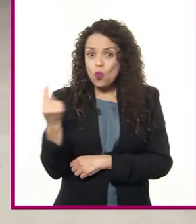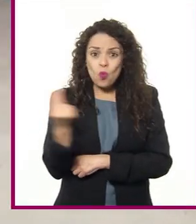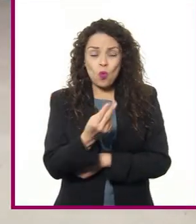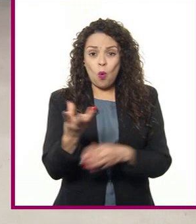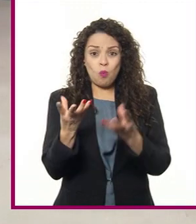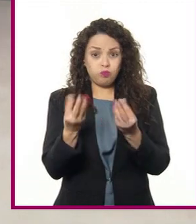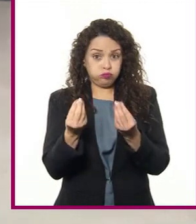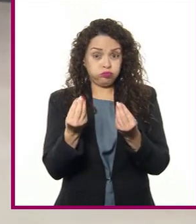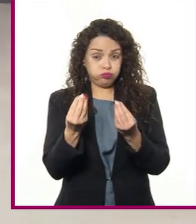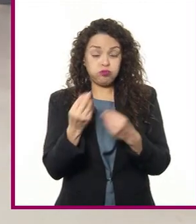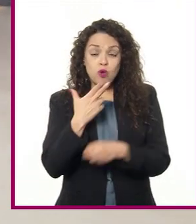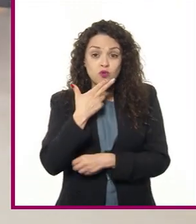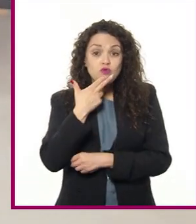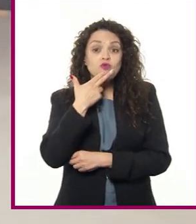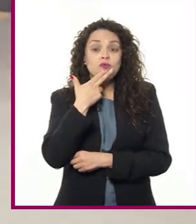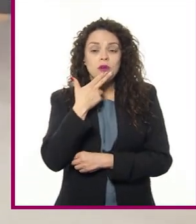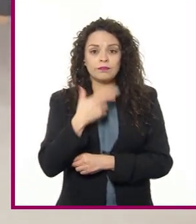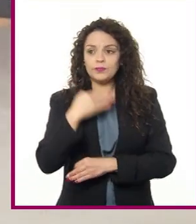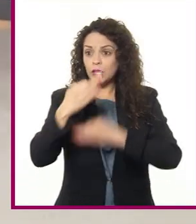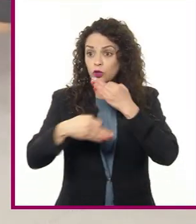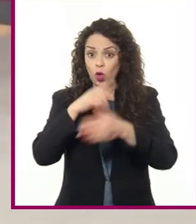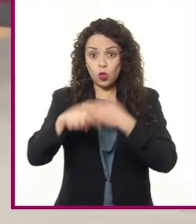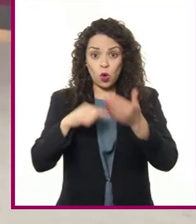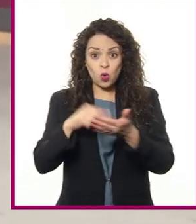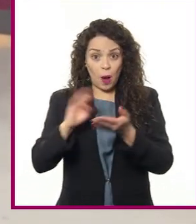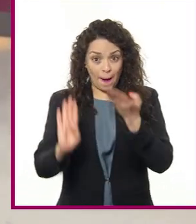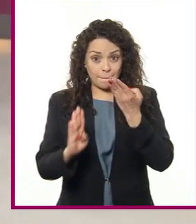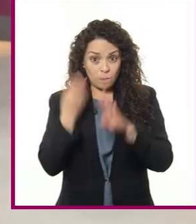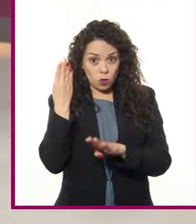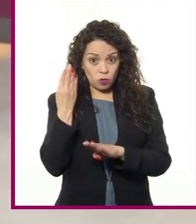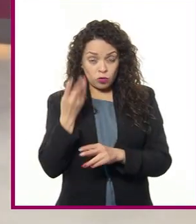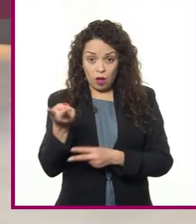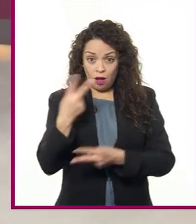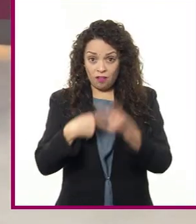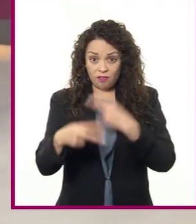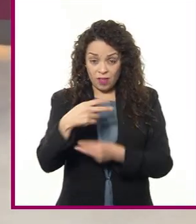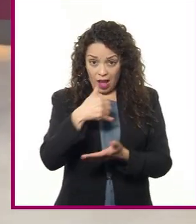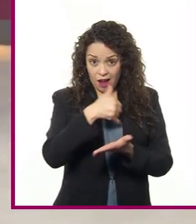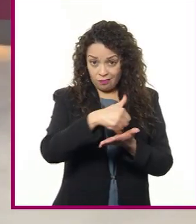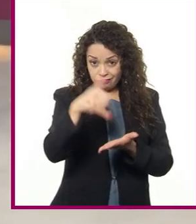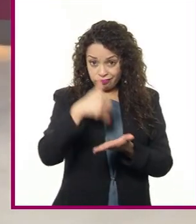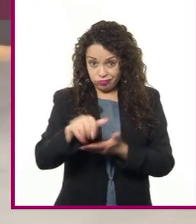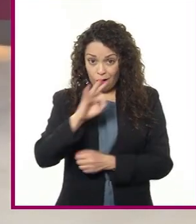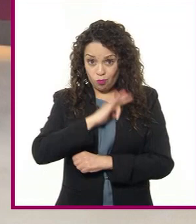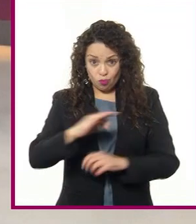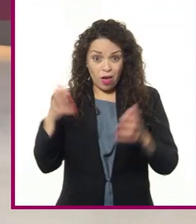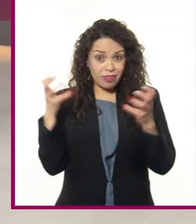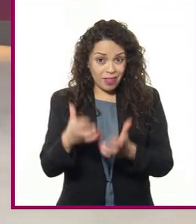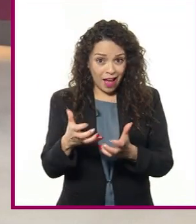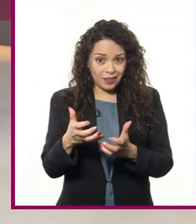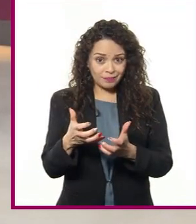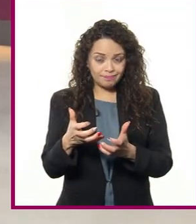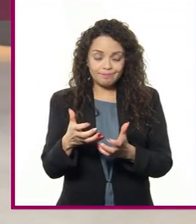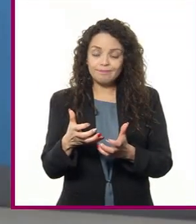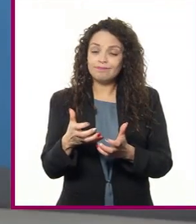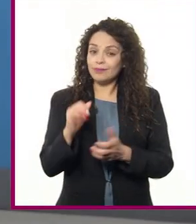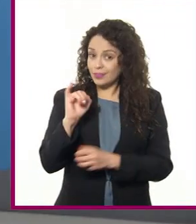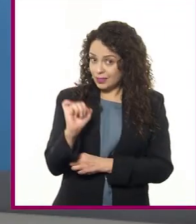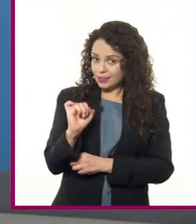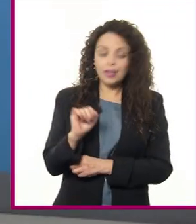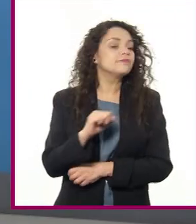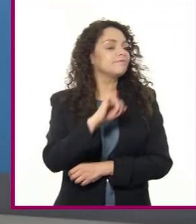Entiendo que no en todos los lugares del mundo se puede desarrollar la agricultura, ¿verdad? Eso es cierto.